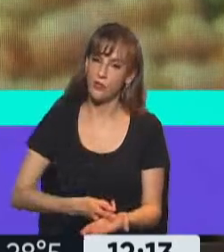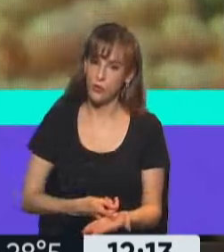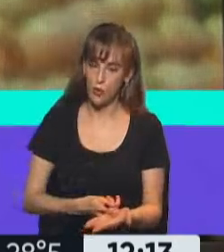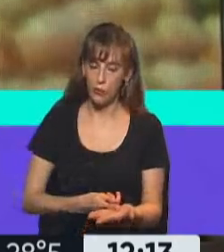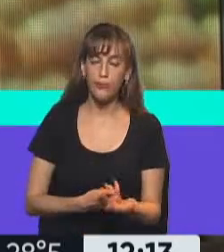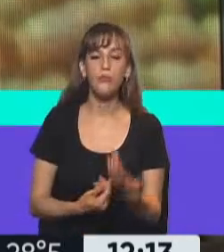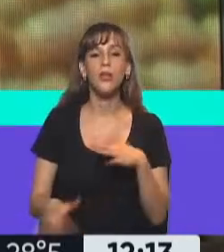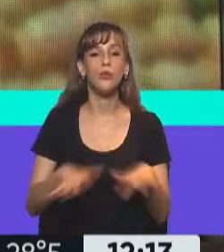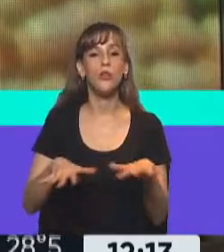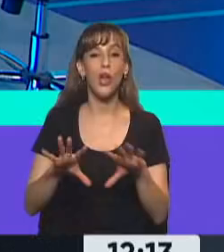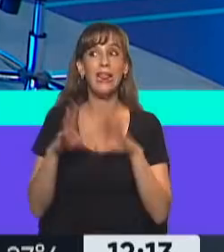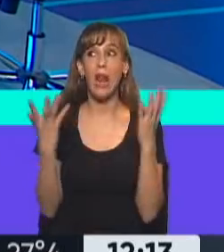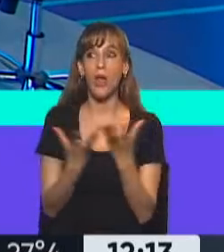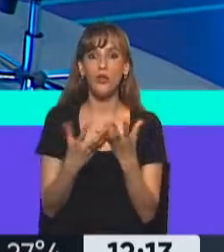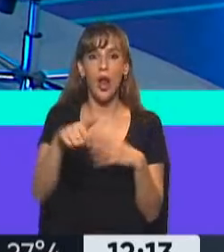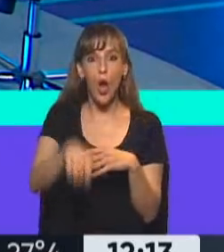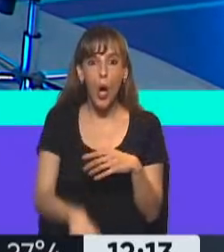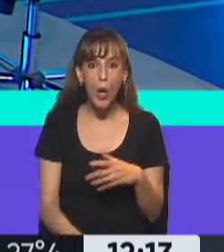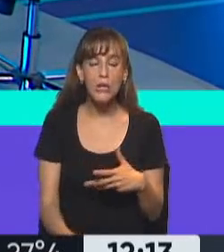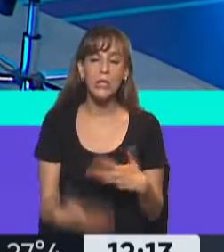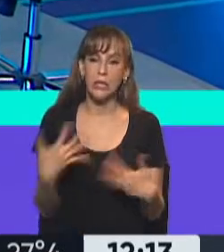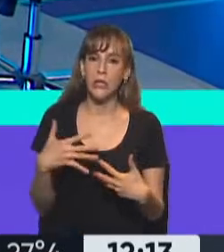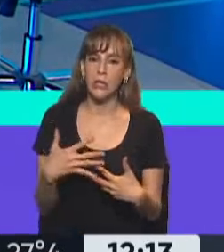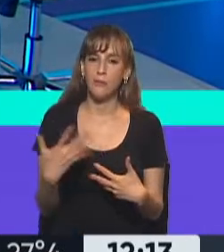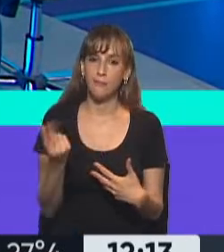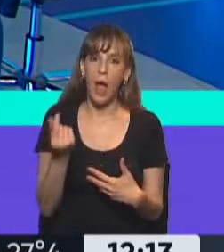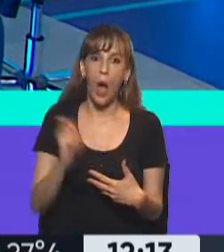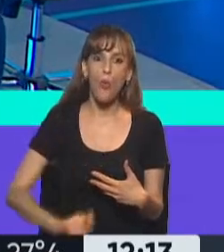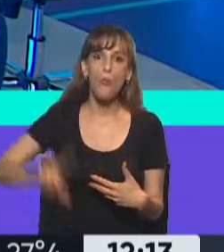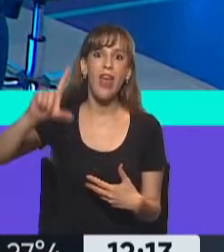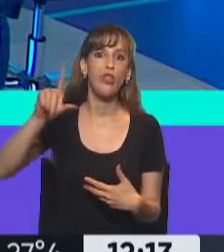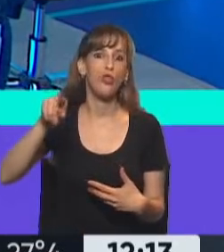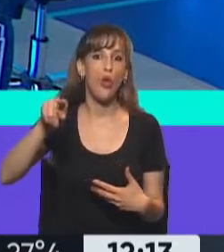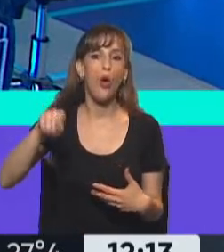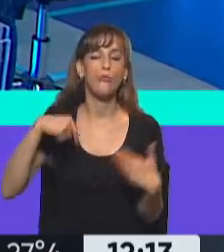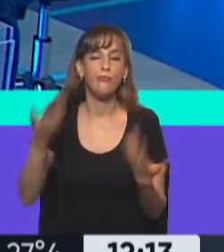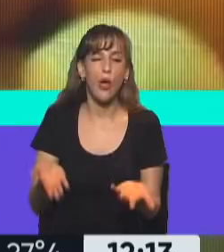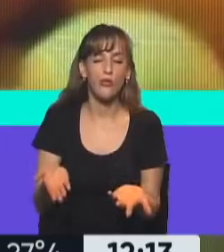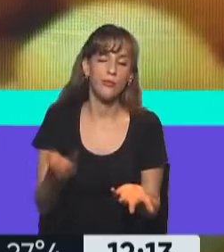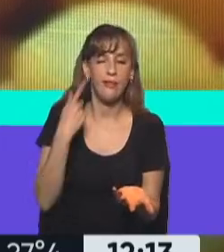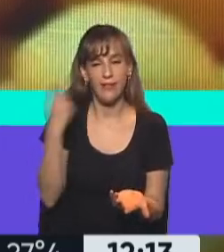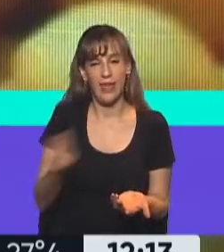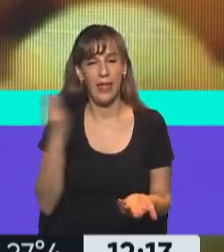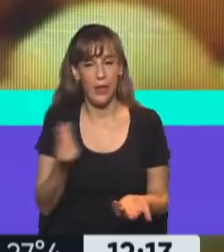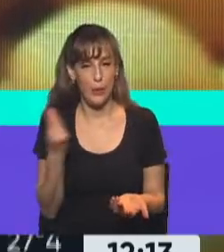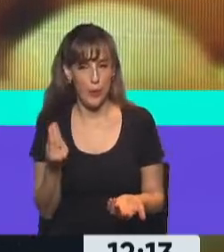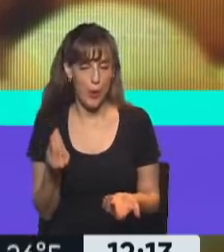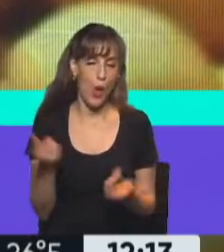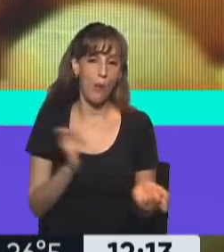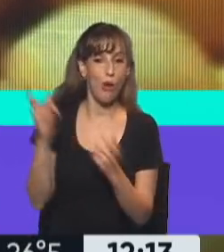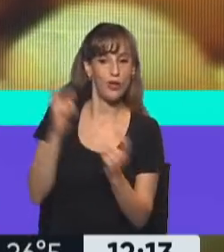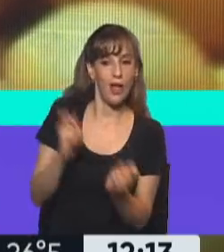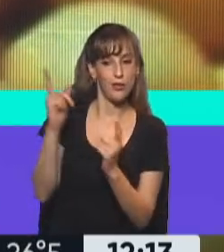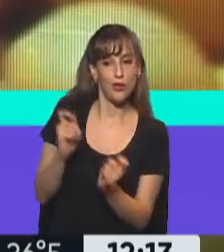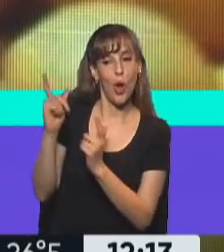que les es favorable, los commodities están aumentando, con lo que uno puede interpretar entonces que estos grupos exportadores